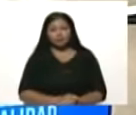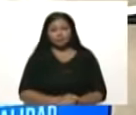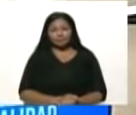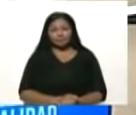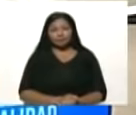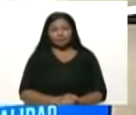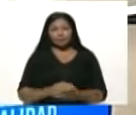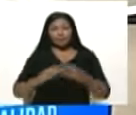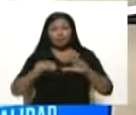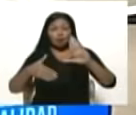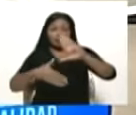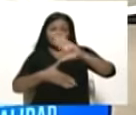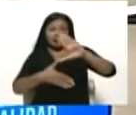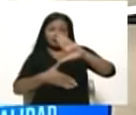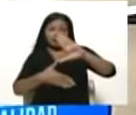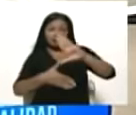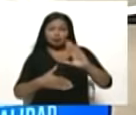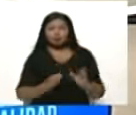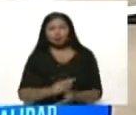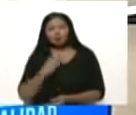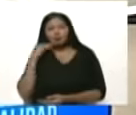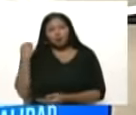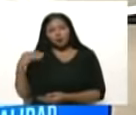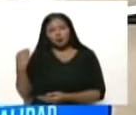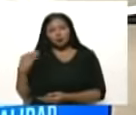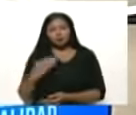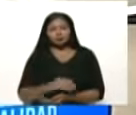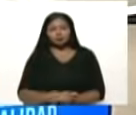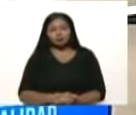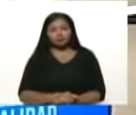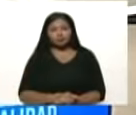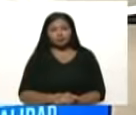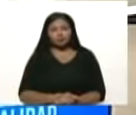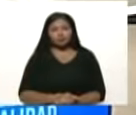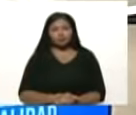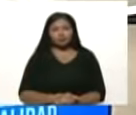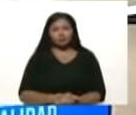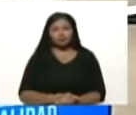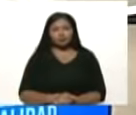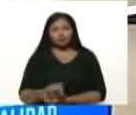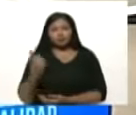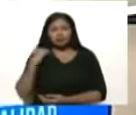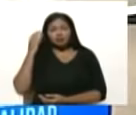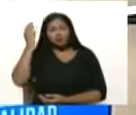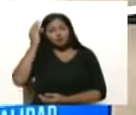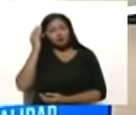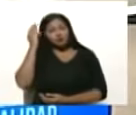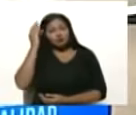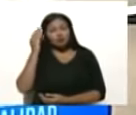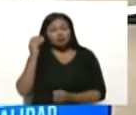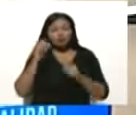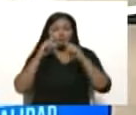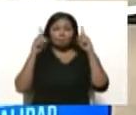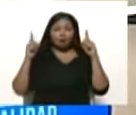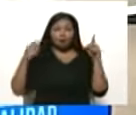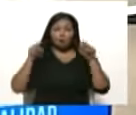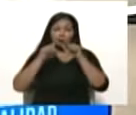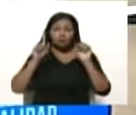Toda América Latina, la juventud tiene su conciencia, su despertar